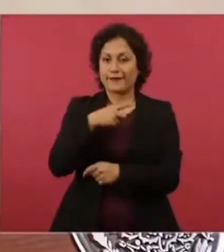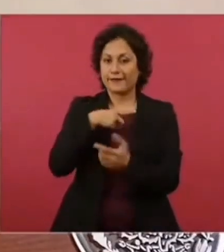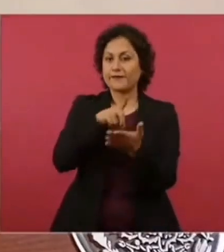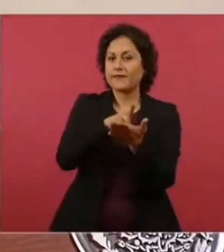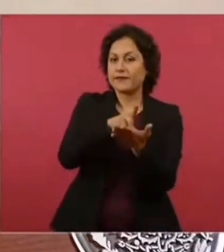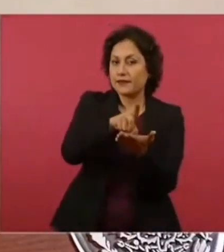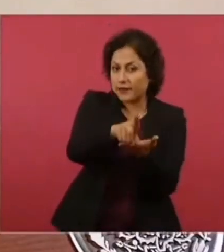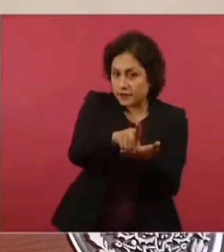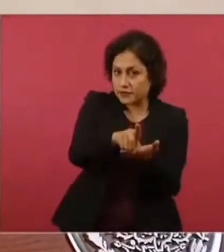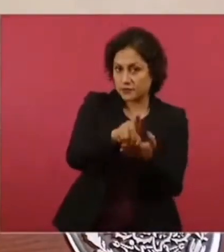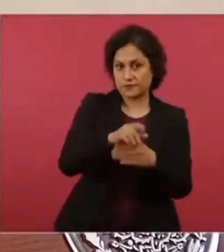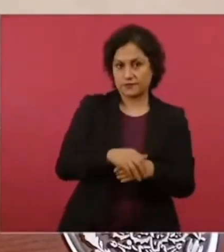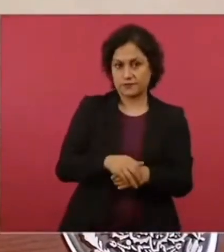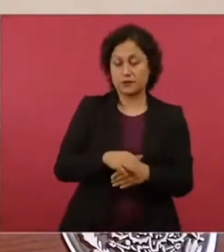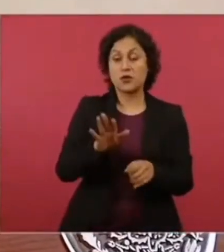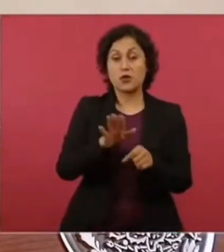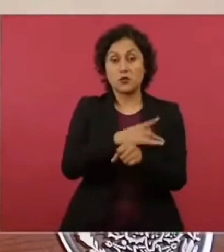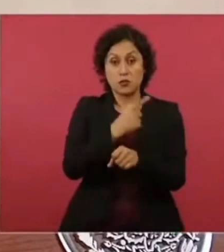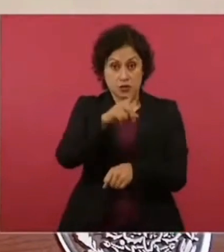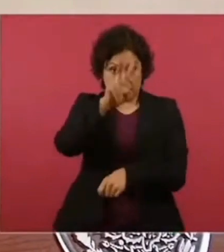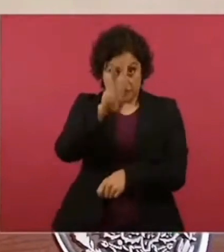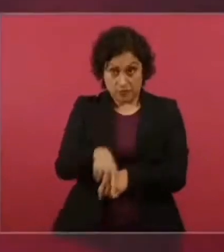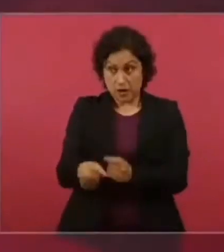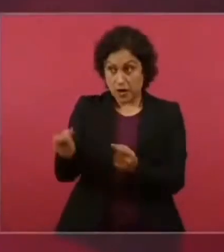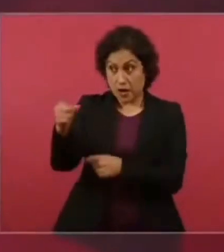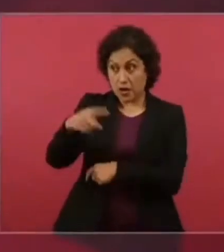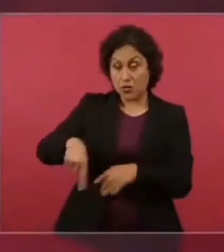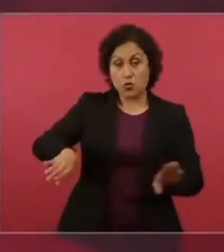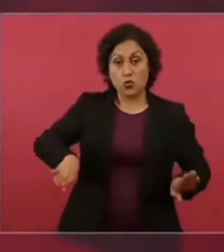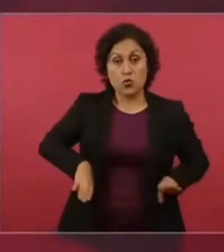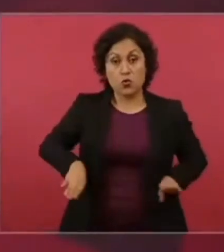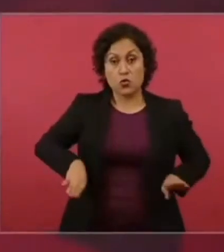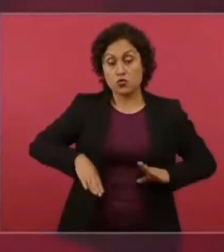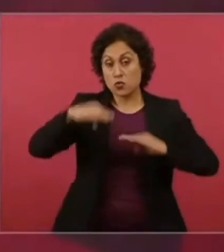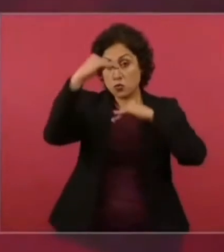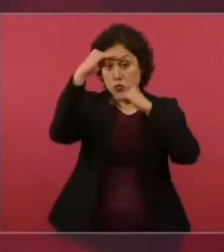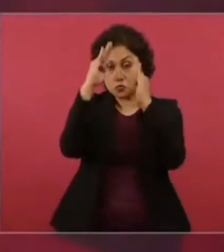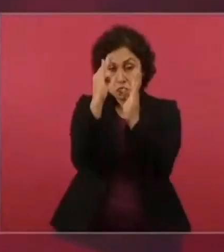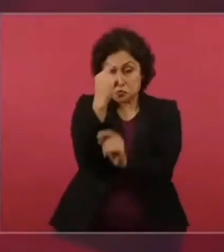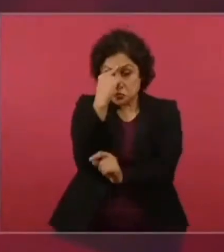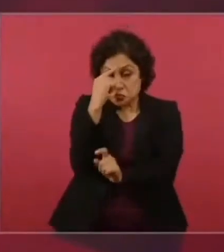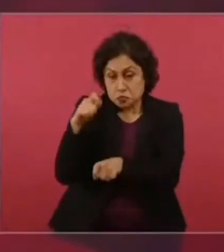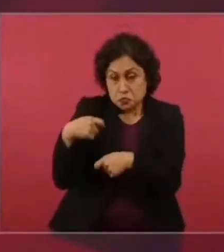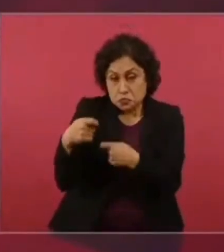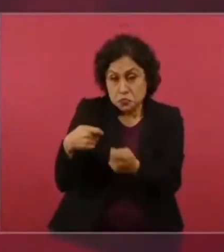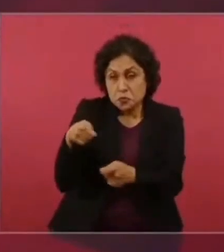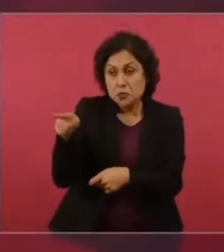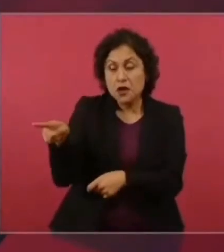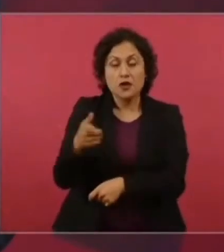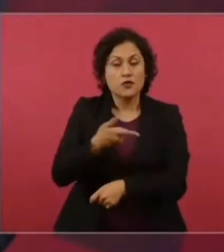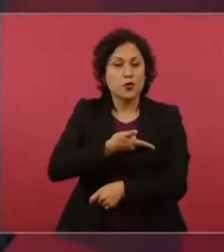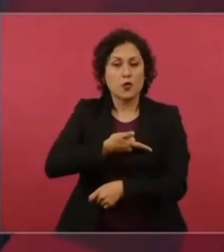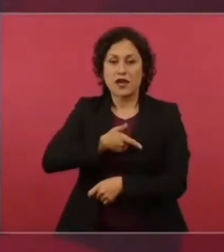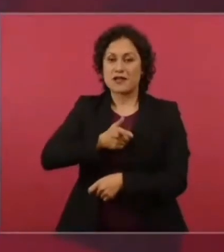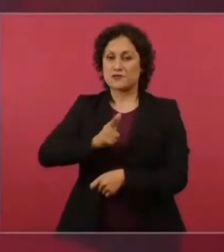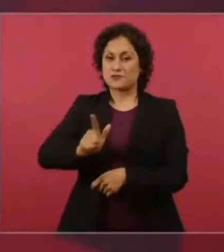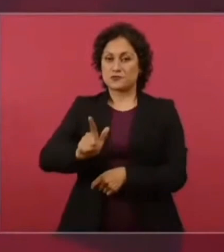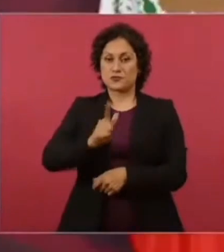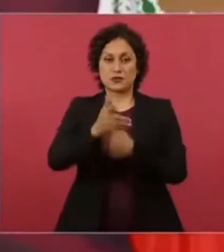que no se va a cobrar, que es gratuito, porque estamos quitando todas las cajas registradoras.